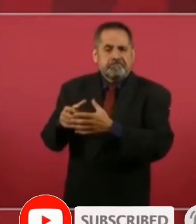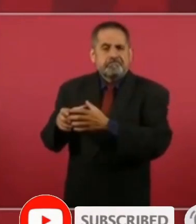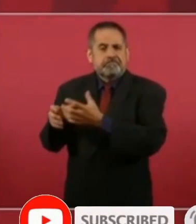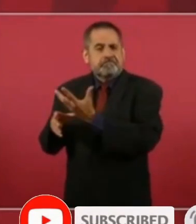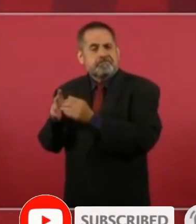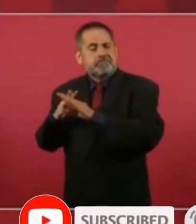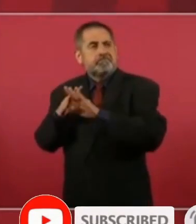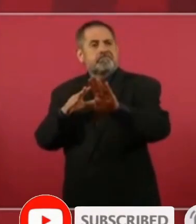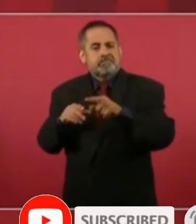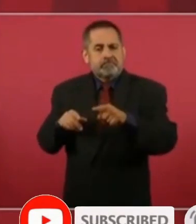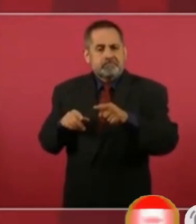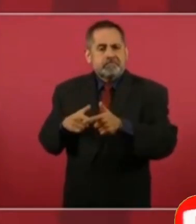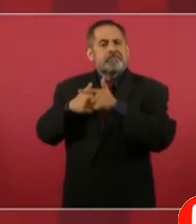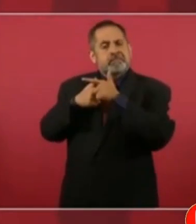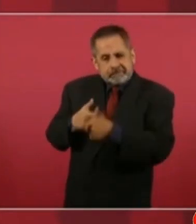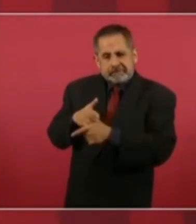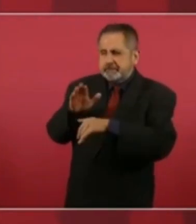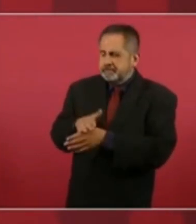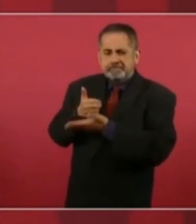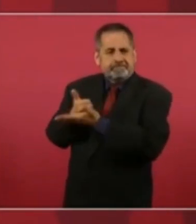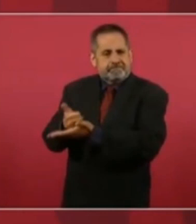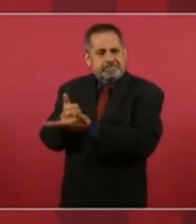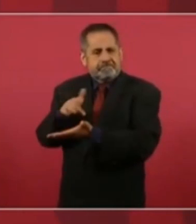O mejor dicho, de seguirlos ayudando. Por